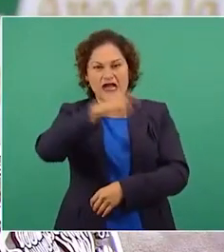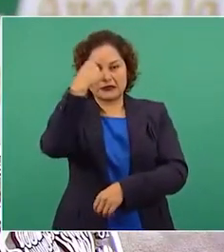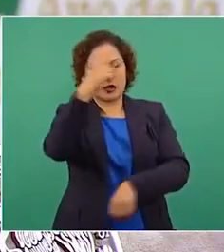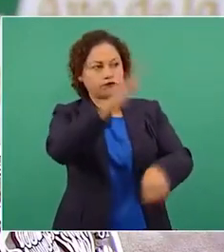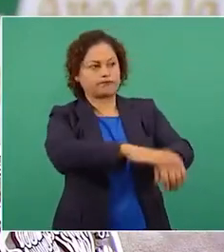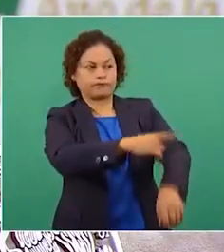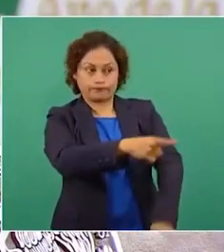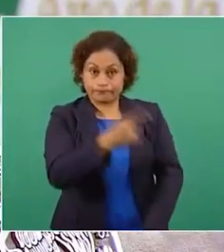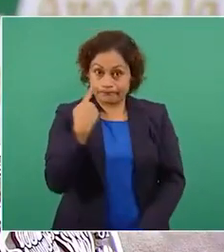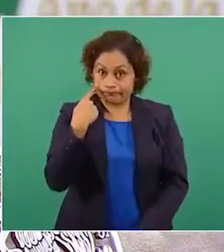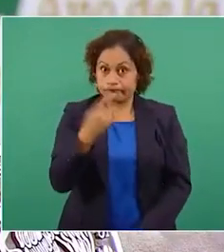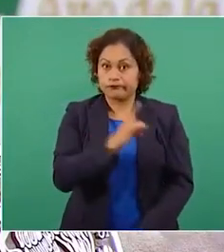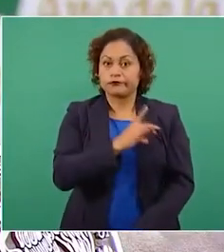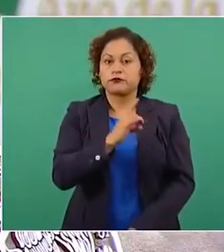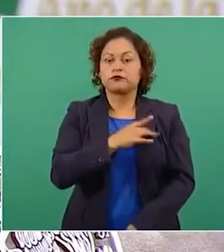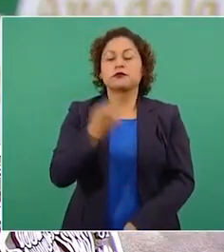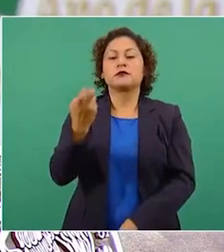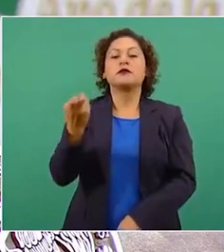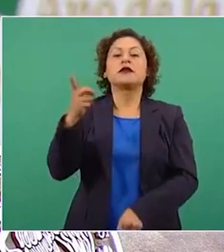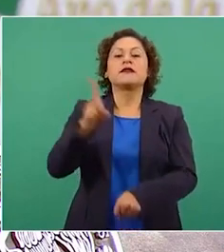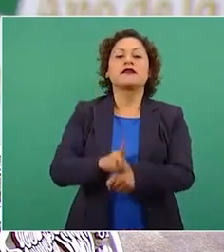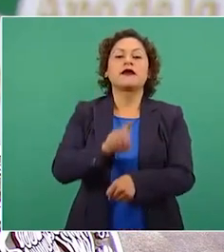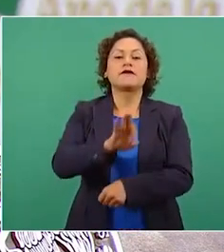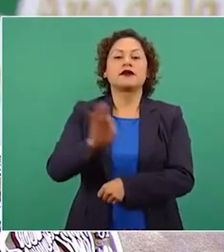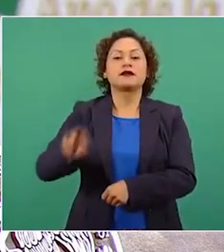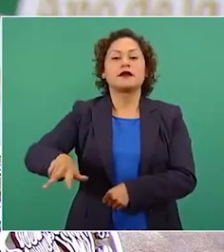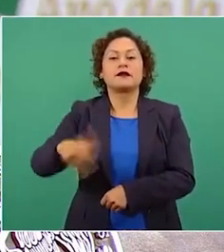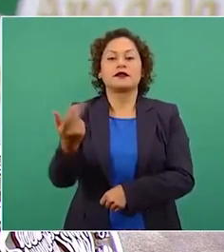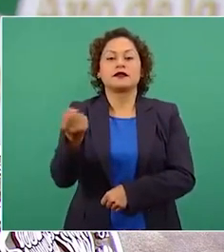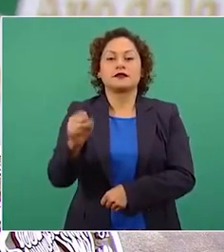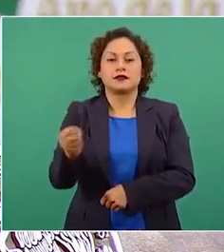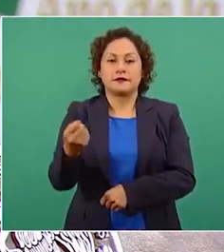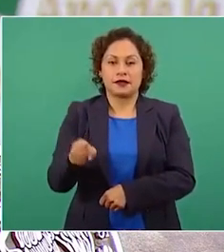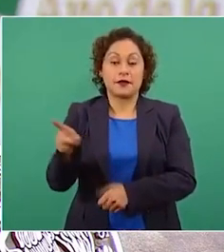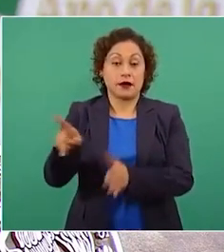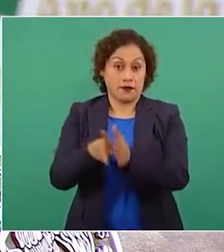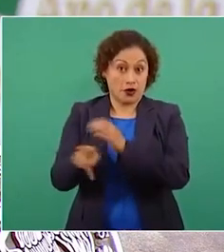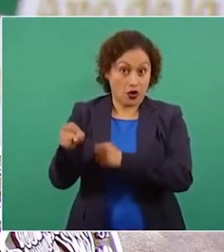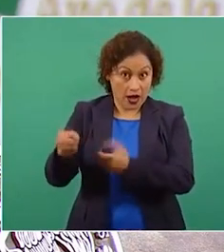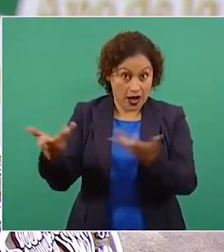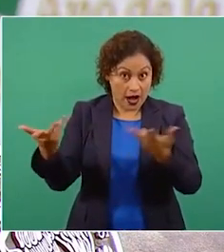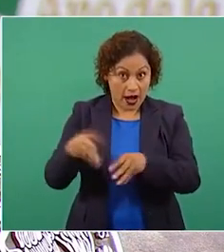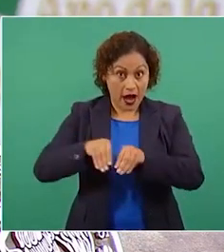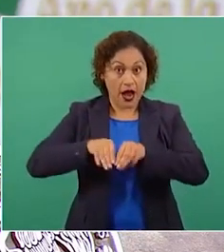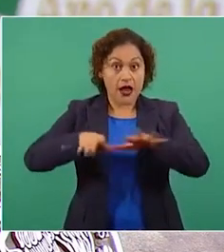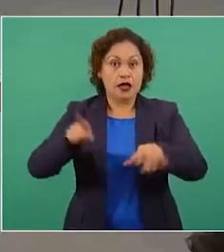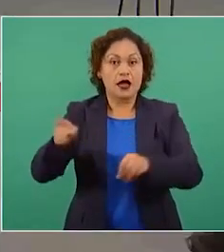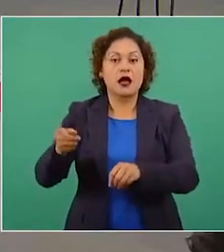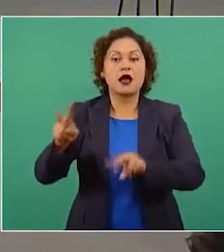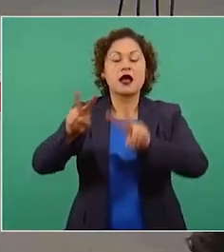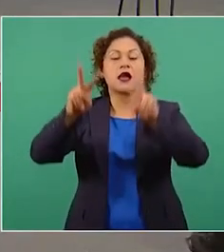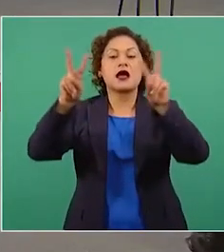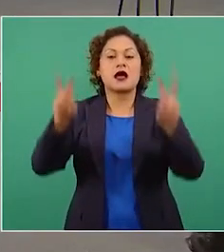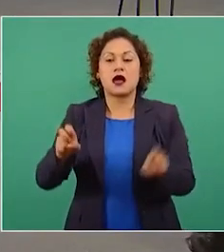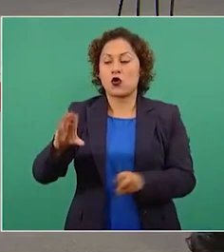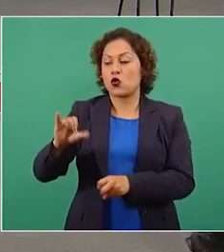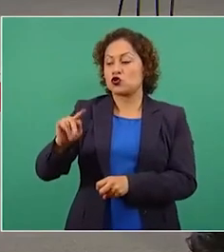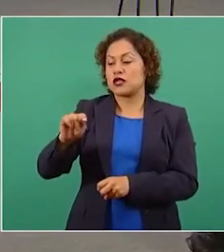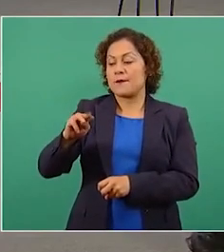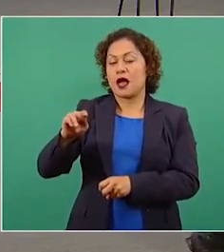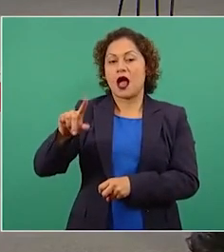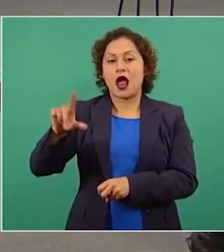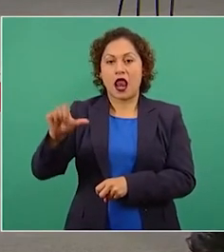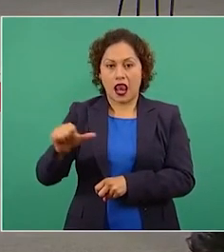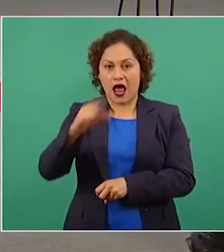nota publicada el 13 de septiembre pasado por el periódico Reforma y titulada Falla en Kutzamala obligaría a paro